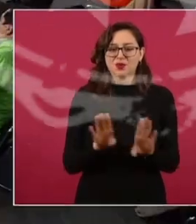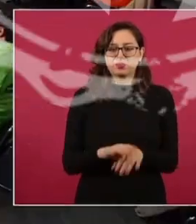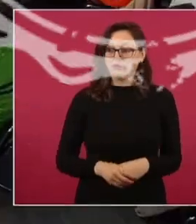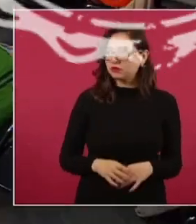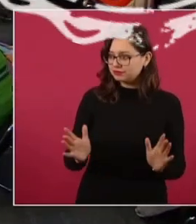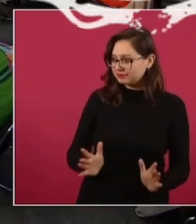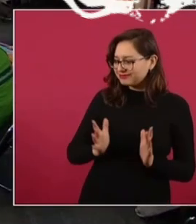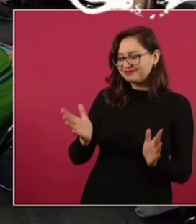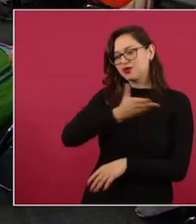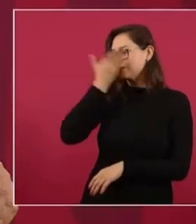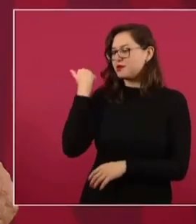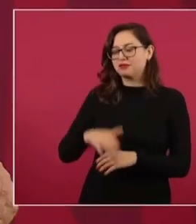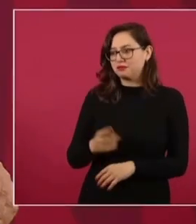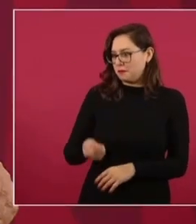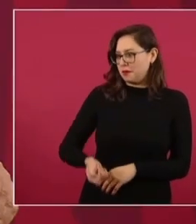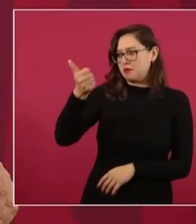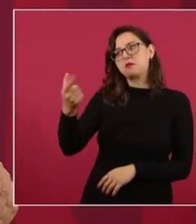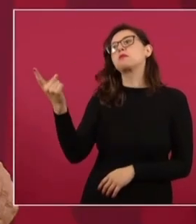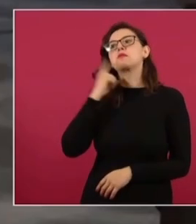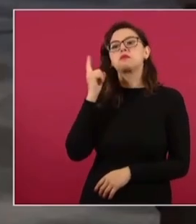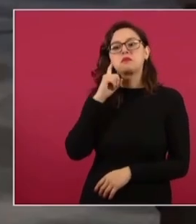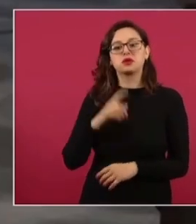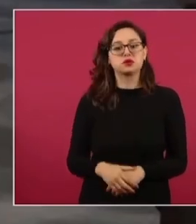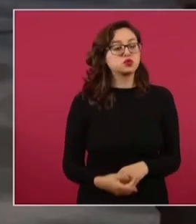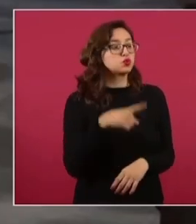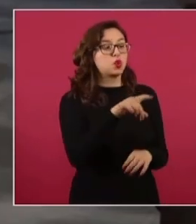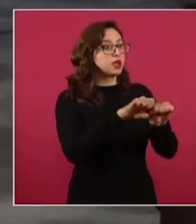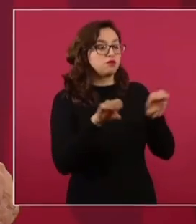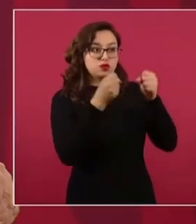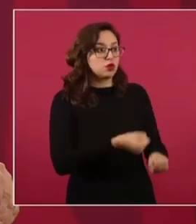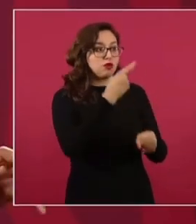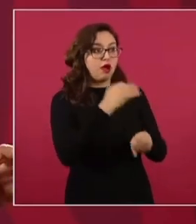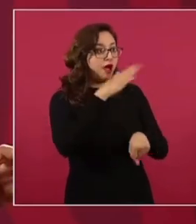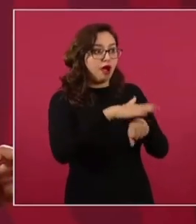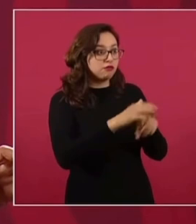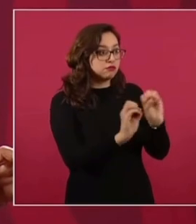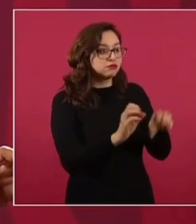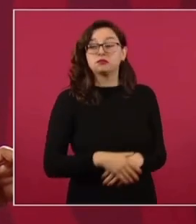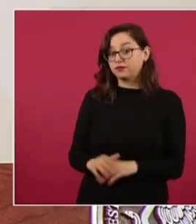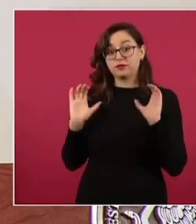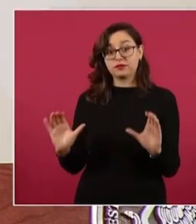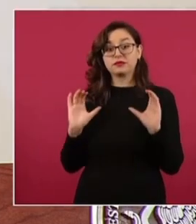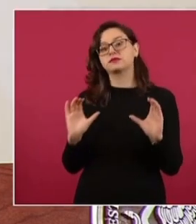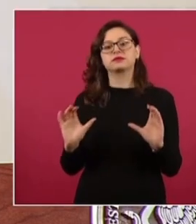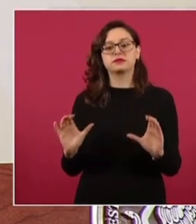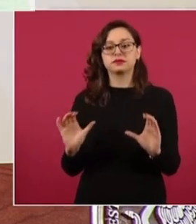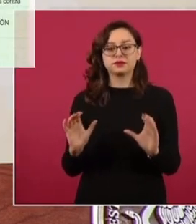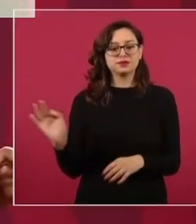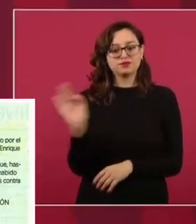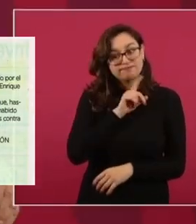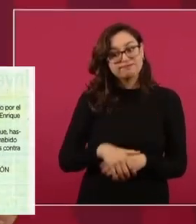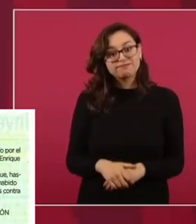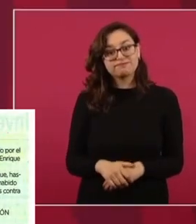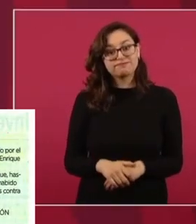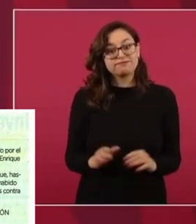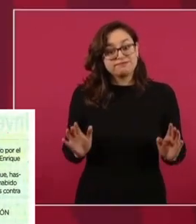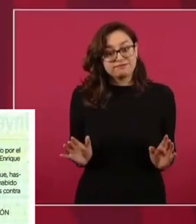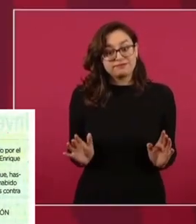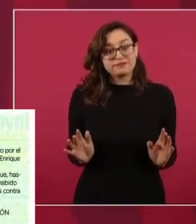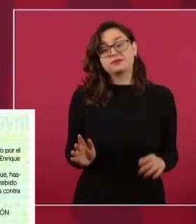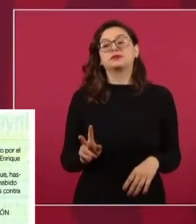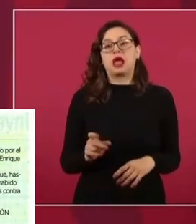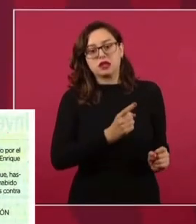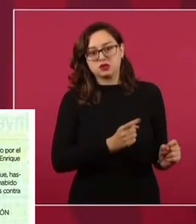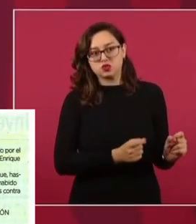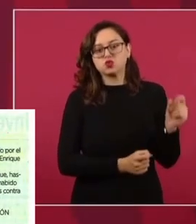No sabía, fíjese. Es la primera vez. ¿No tiene reportes en el Gabinete de Seguridad sobre este fenómeno? No, no. Y hay que tener cuidado porque puede no ser cierto o no puede ser un